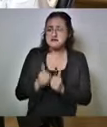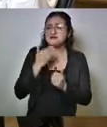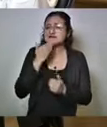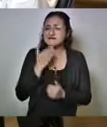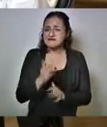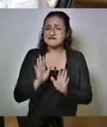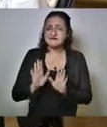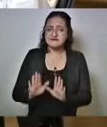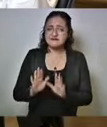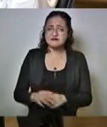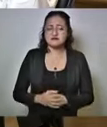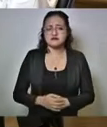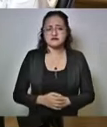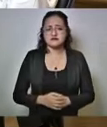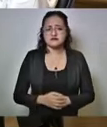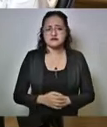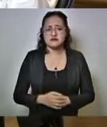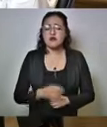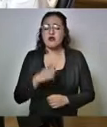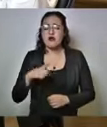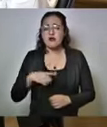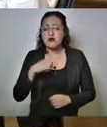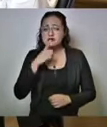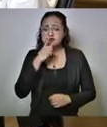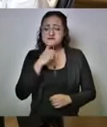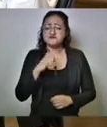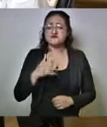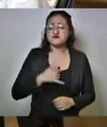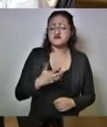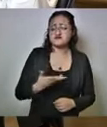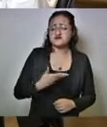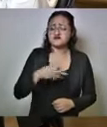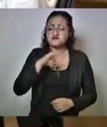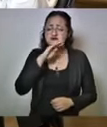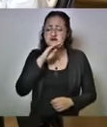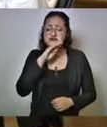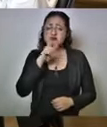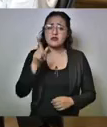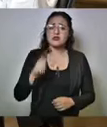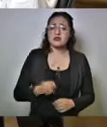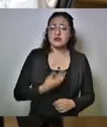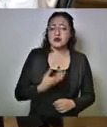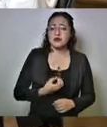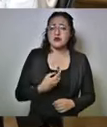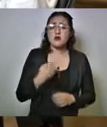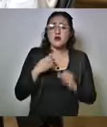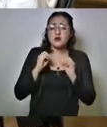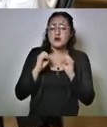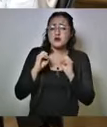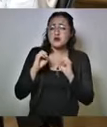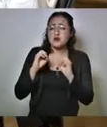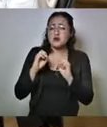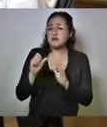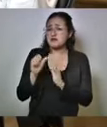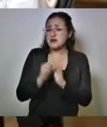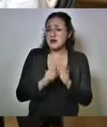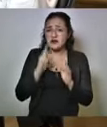Yo que tengo mi madre en Tehuacán, tengo meses de no verla y me duele.